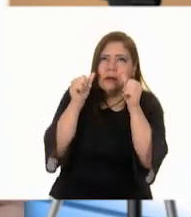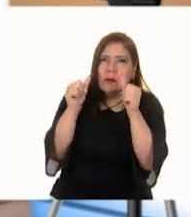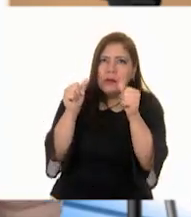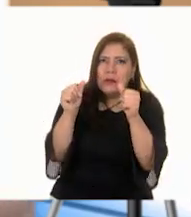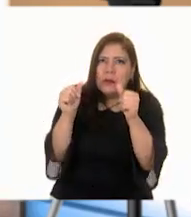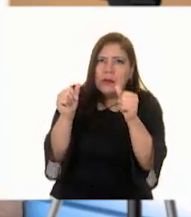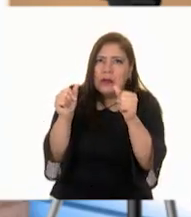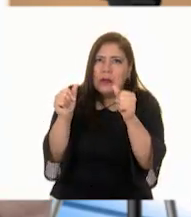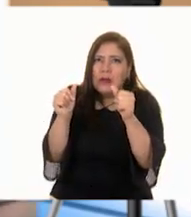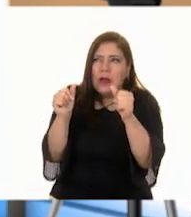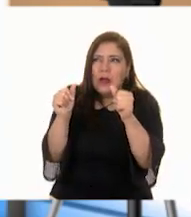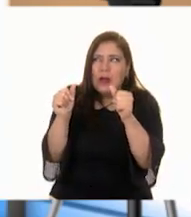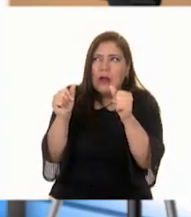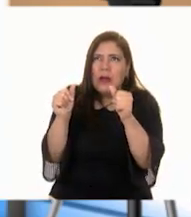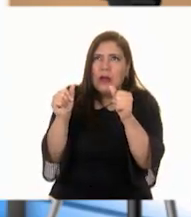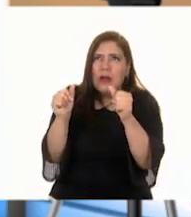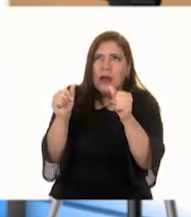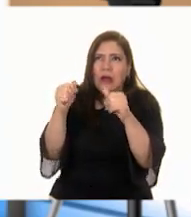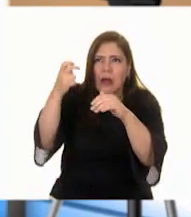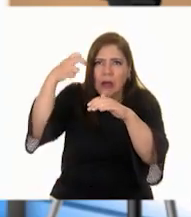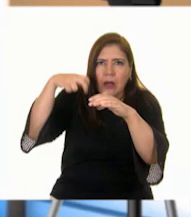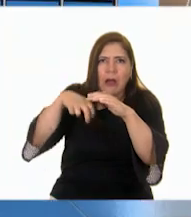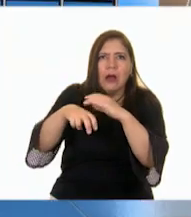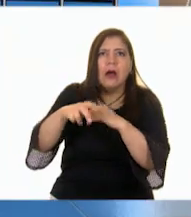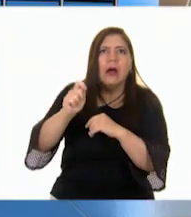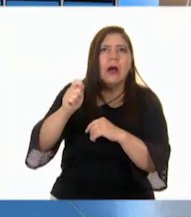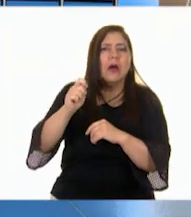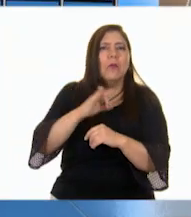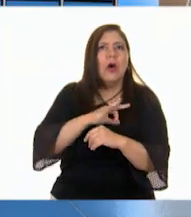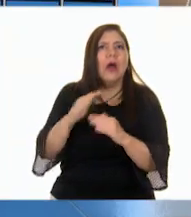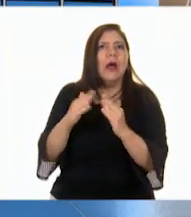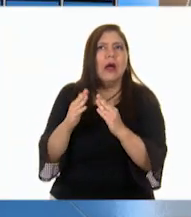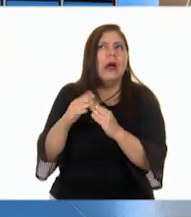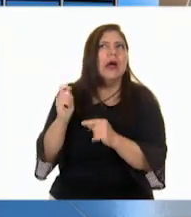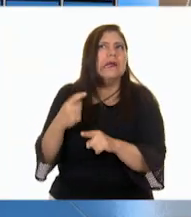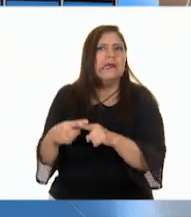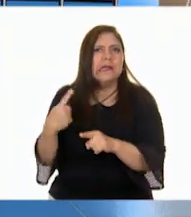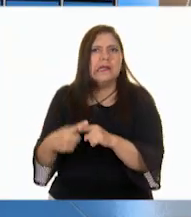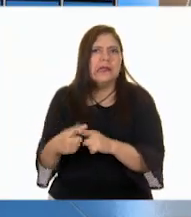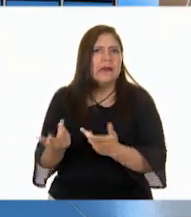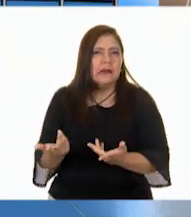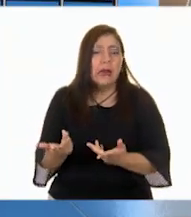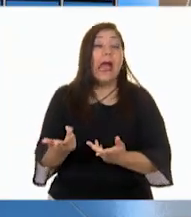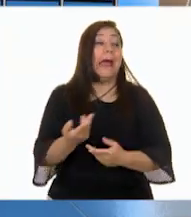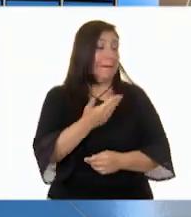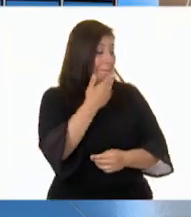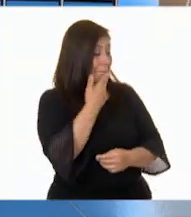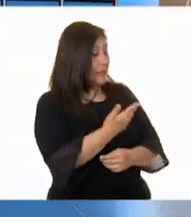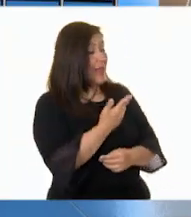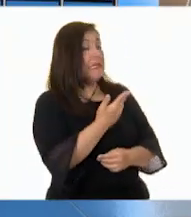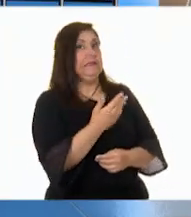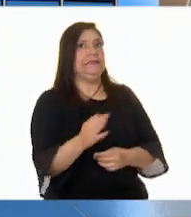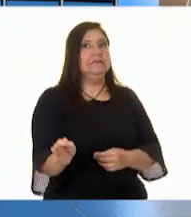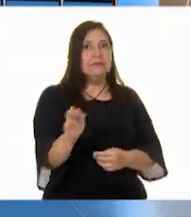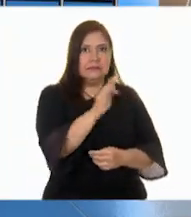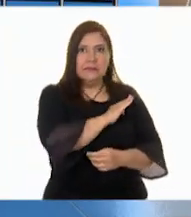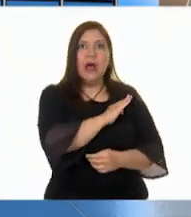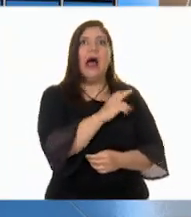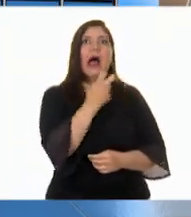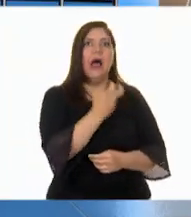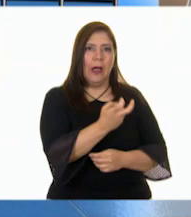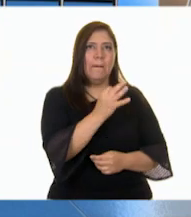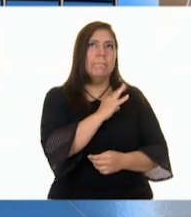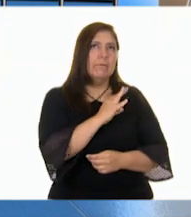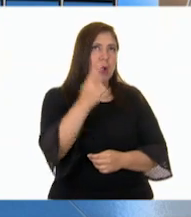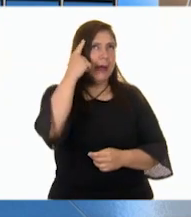para saber quién había entrado a la casa. Ajá. ¡Bien! Enfrentar las situaciones difíciles también es una